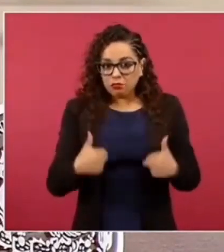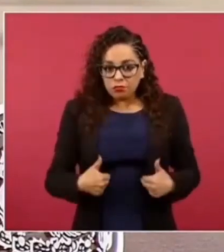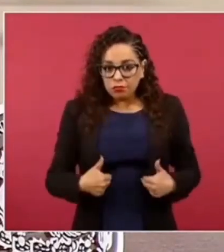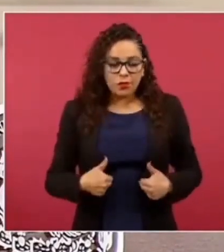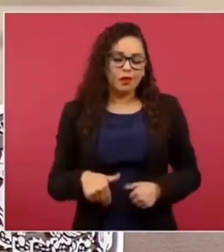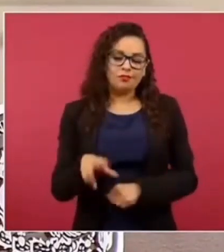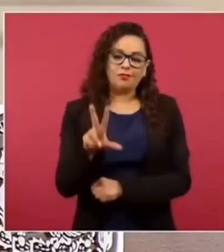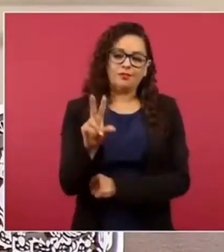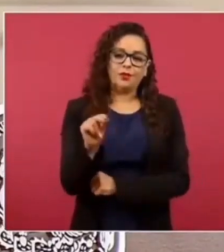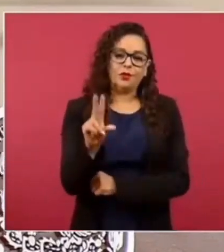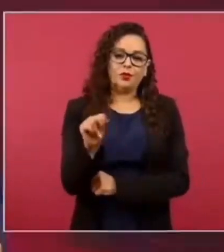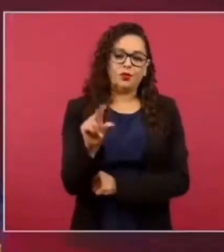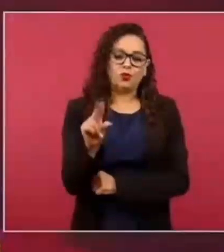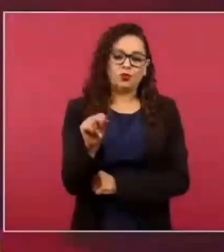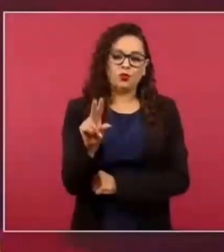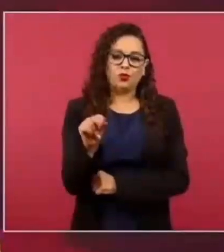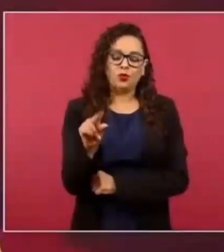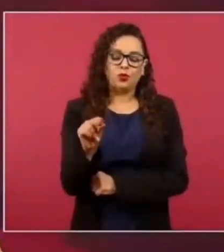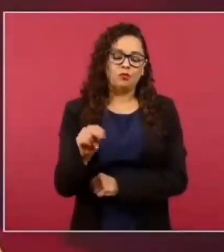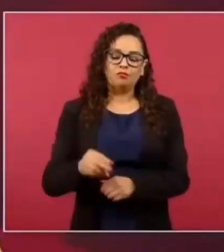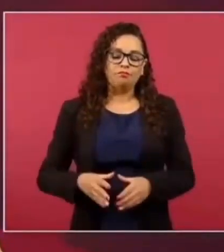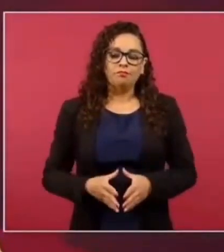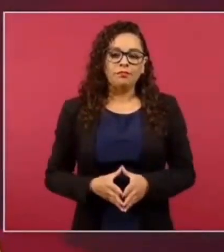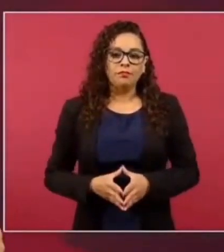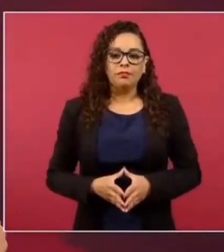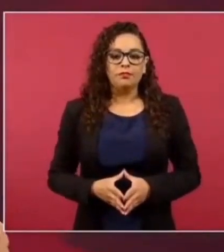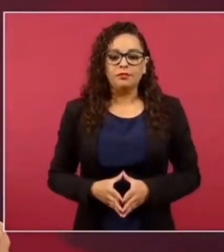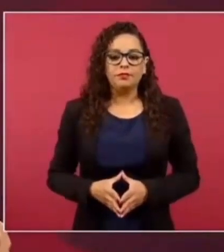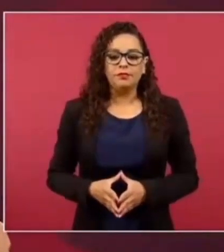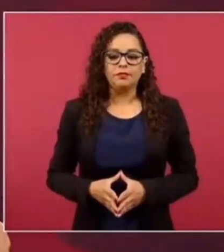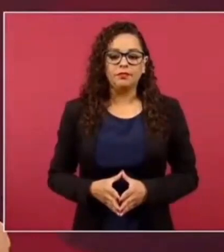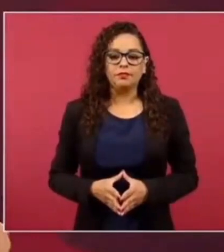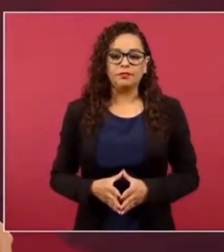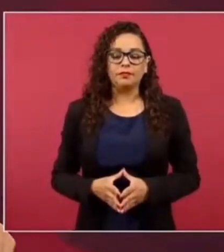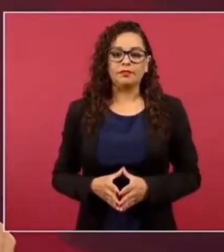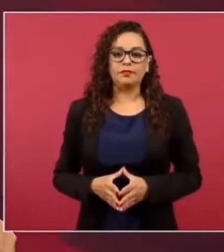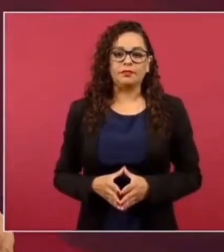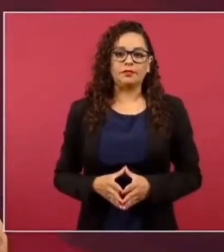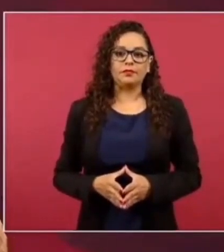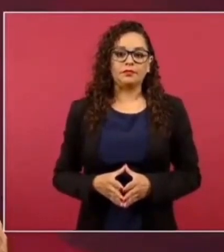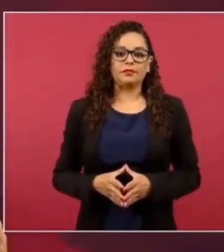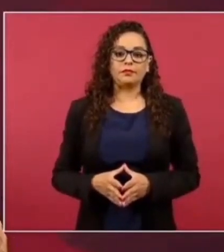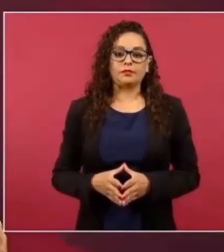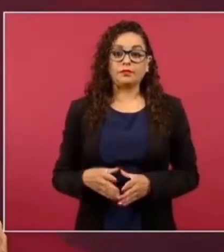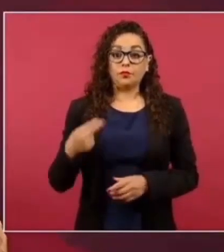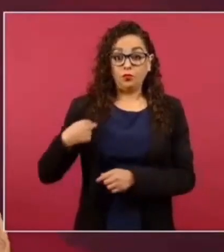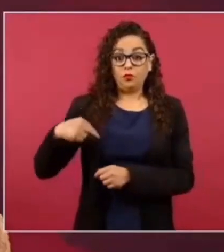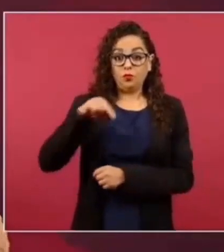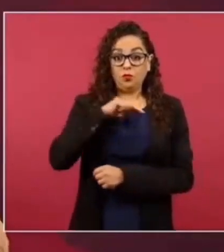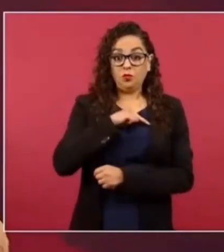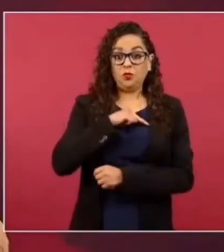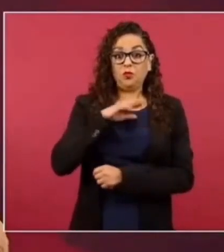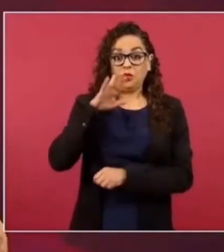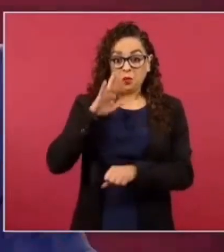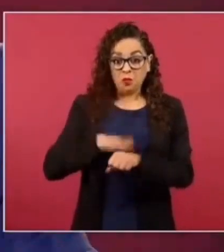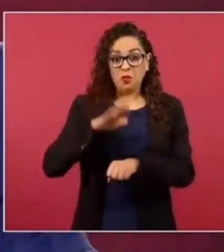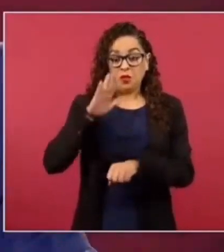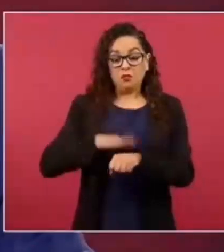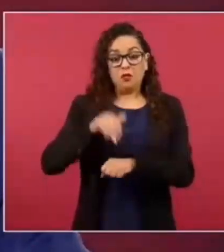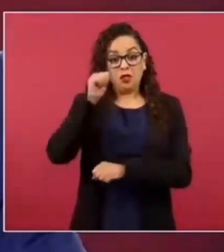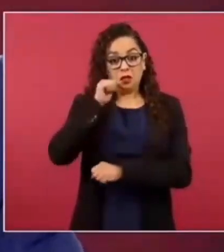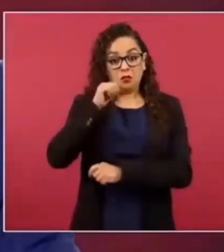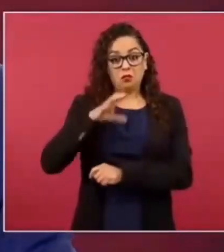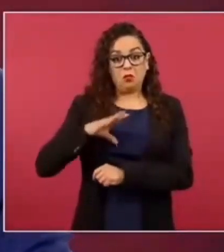No es el principal violador de los derechos humanos, como sucedía